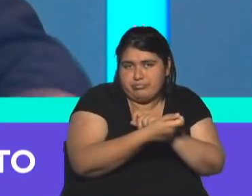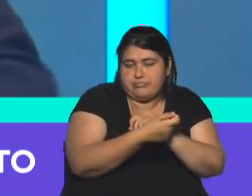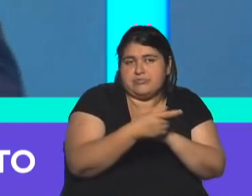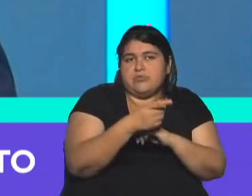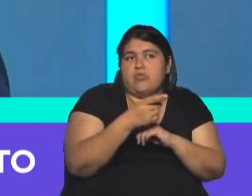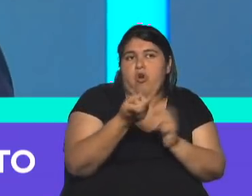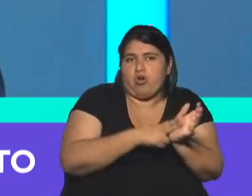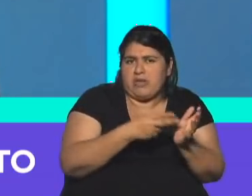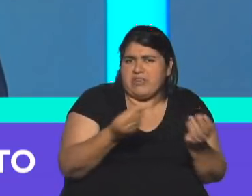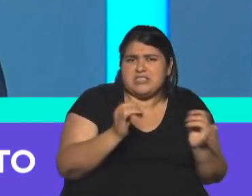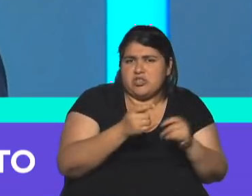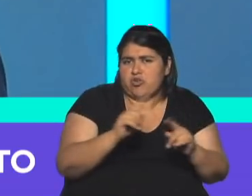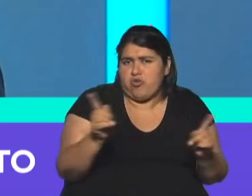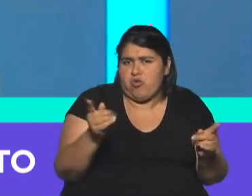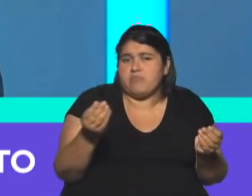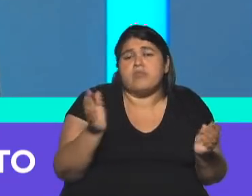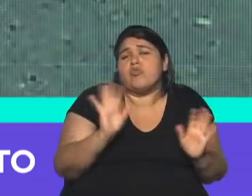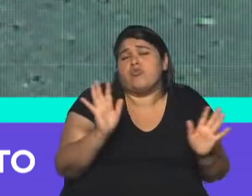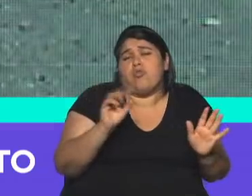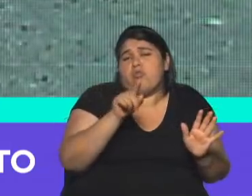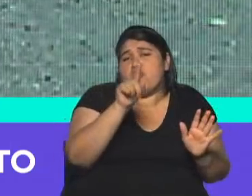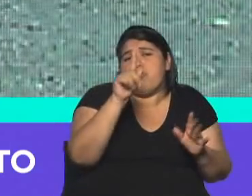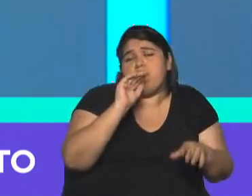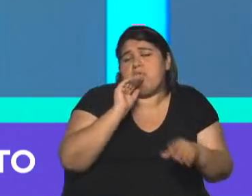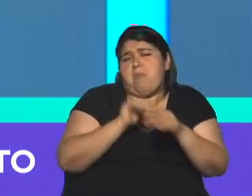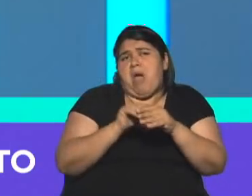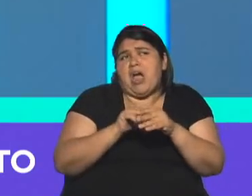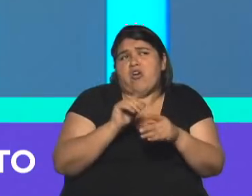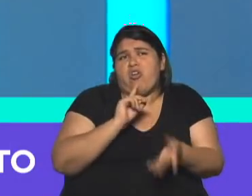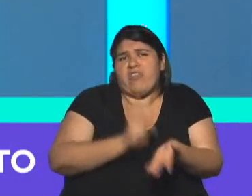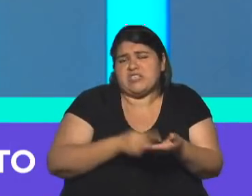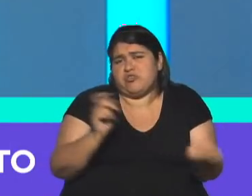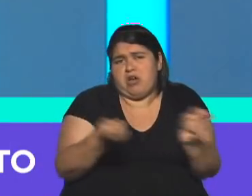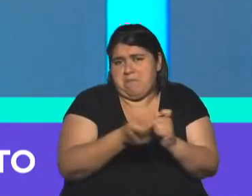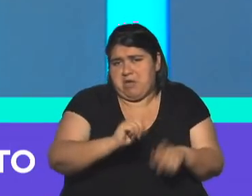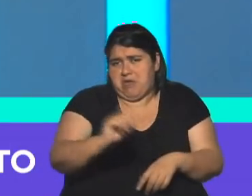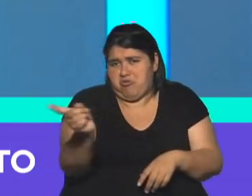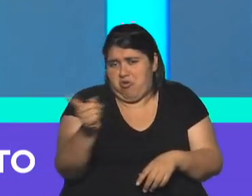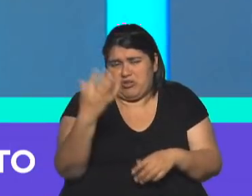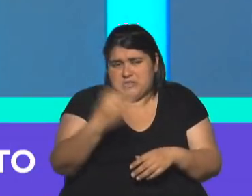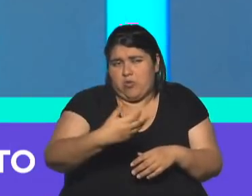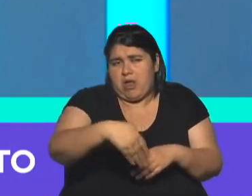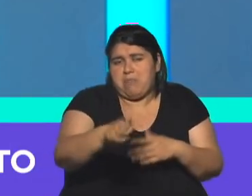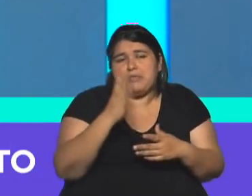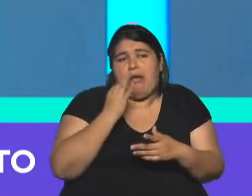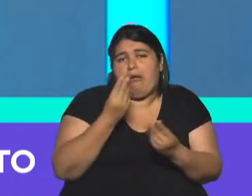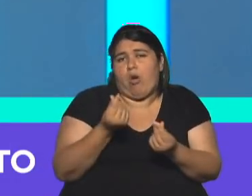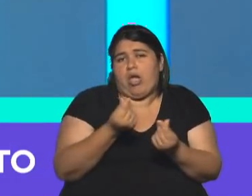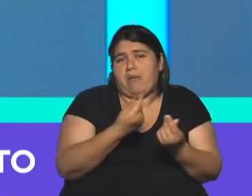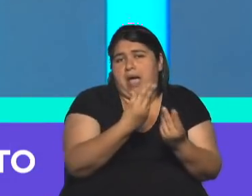compensación económica a esa empresa. Yo no creo que pueda cambiar o impedir una medida judicial una